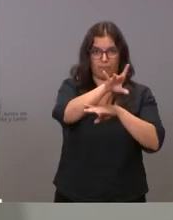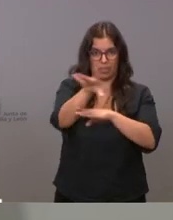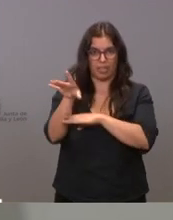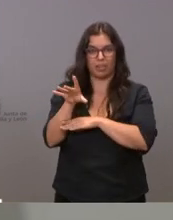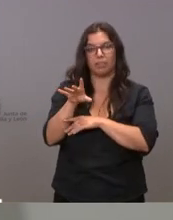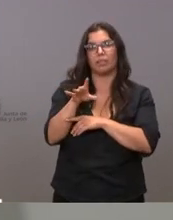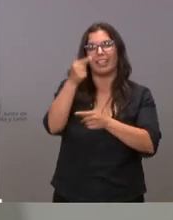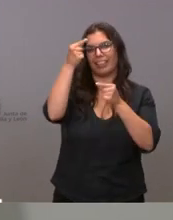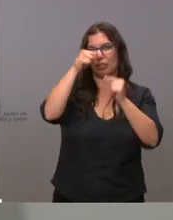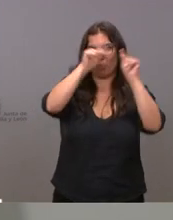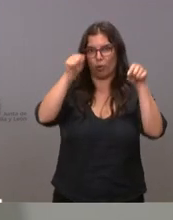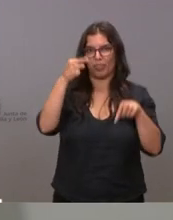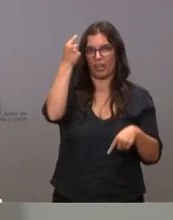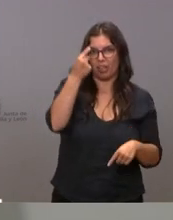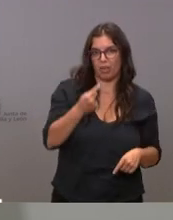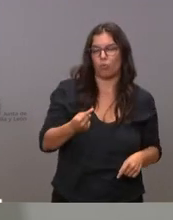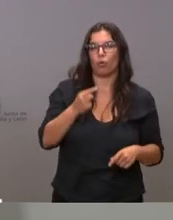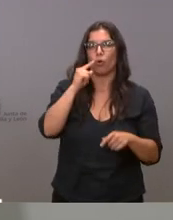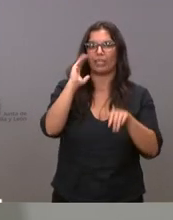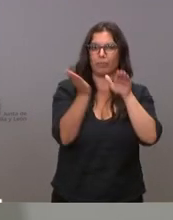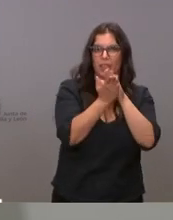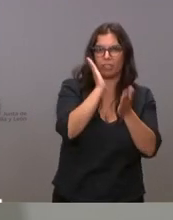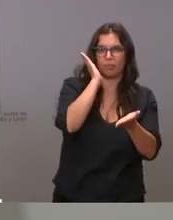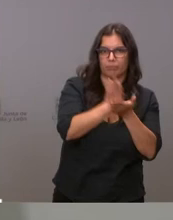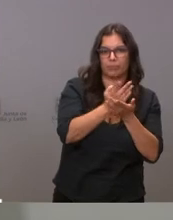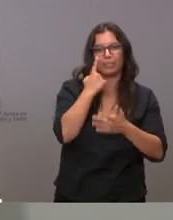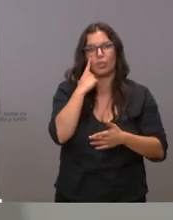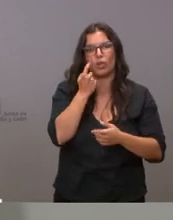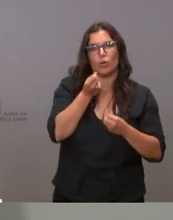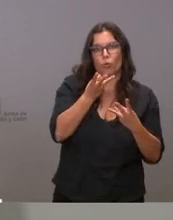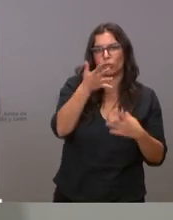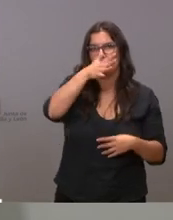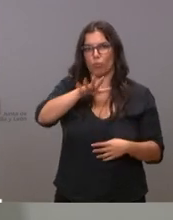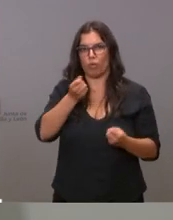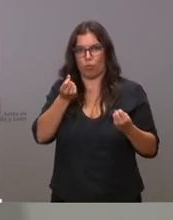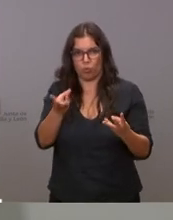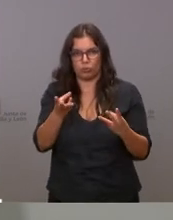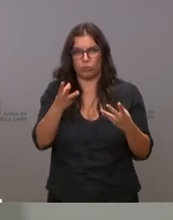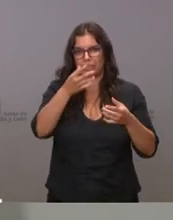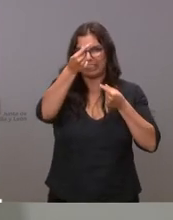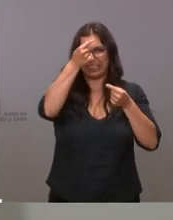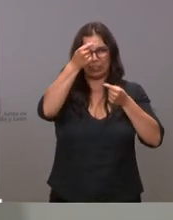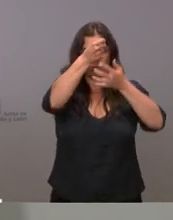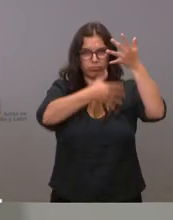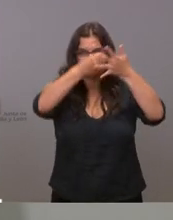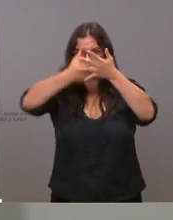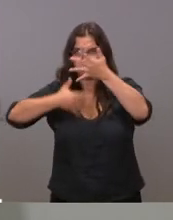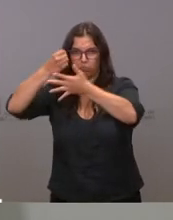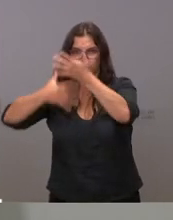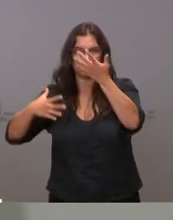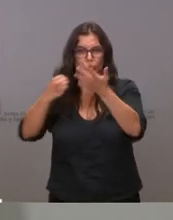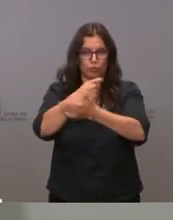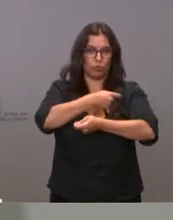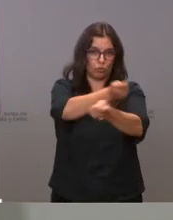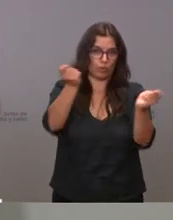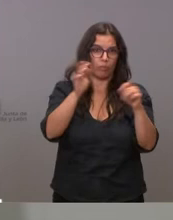por provincia cuántas expedientes cuántas inspecciones cuántas denuncias lo tienen provincia por provincia y se lo pasaremos para